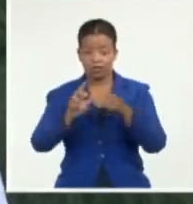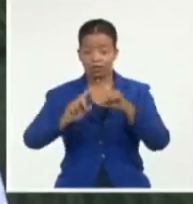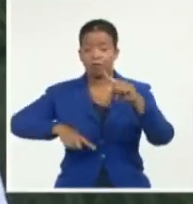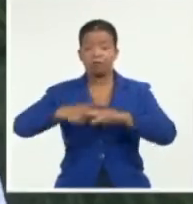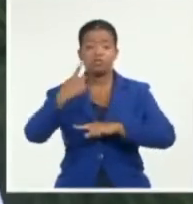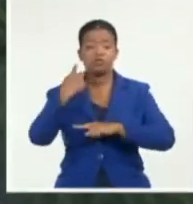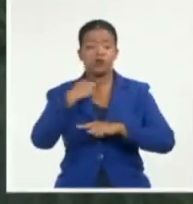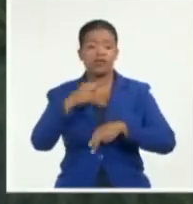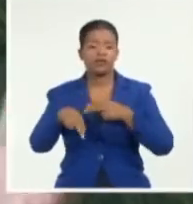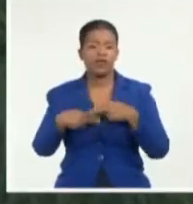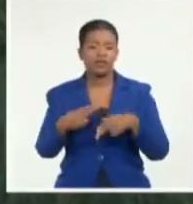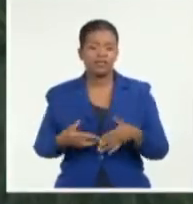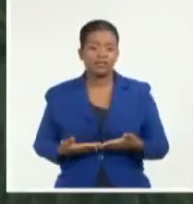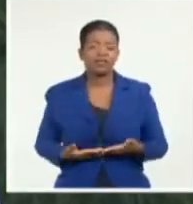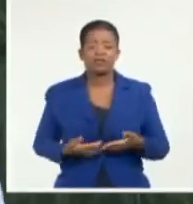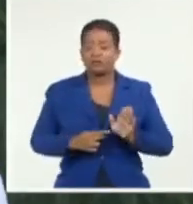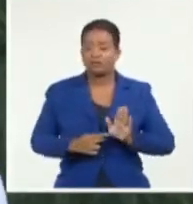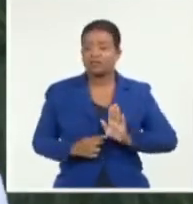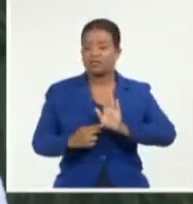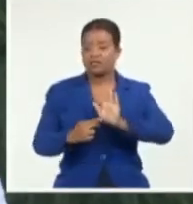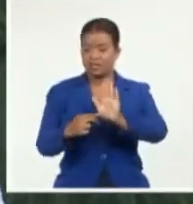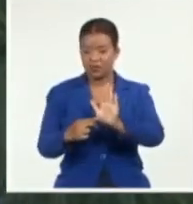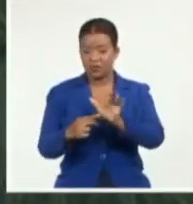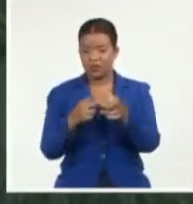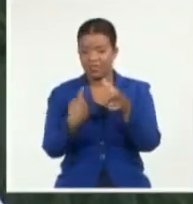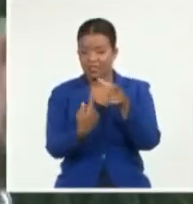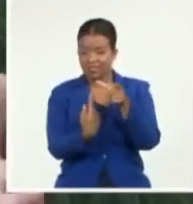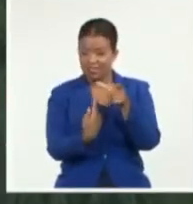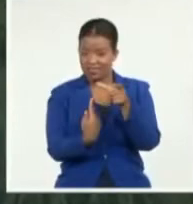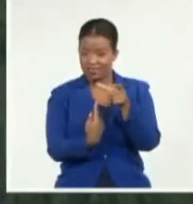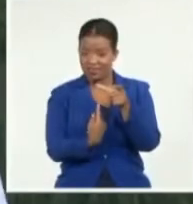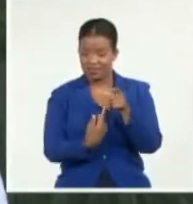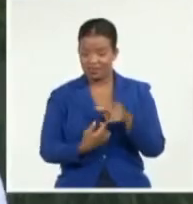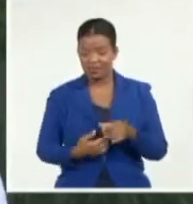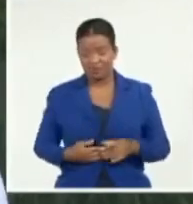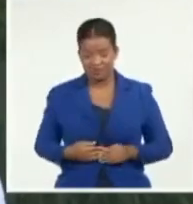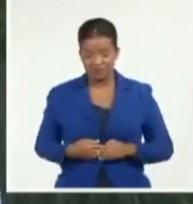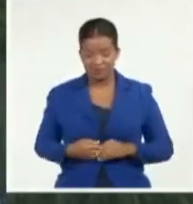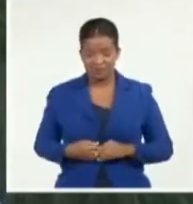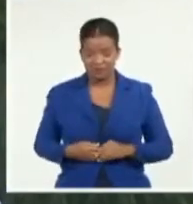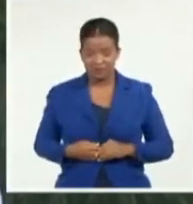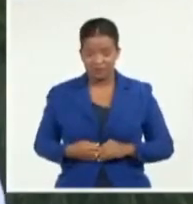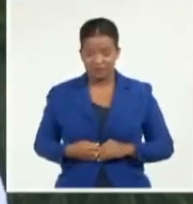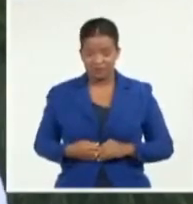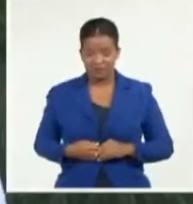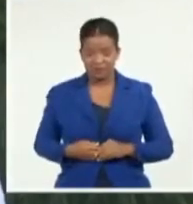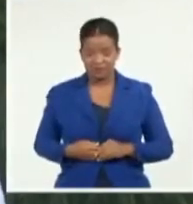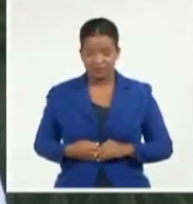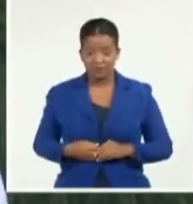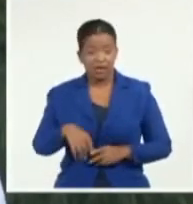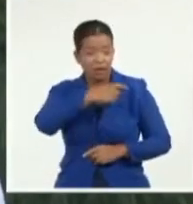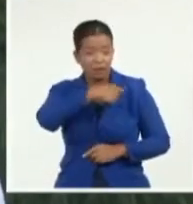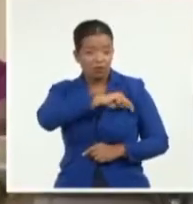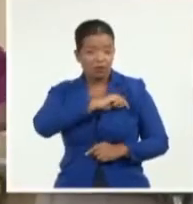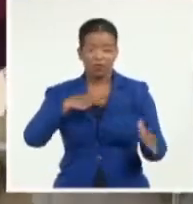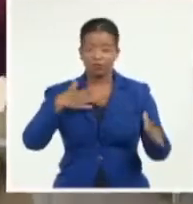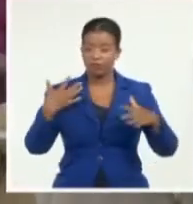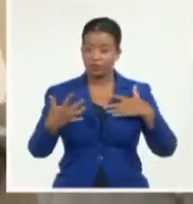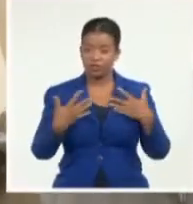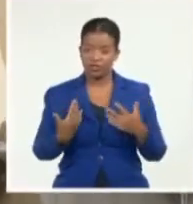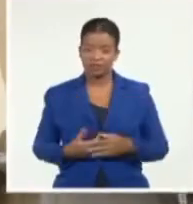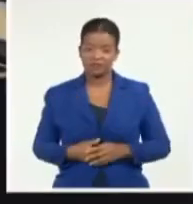hacer una presentación del DVD con el disco en físico para que pueda acceder todo el público y bueno,